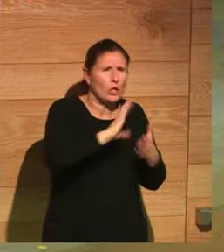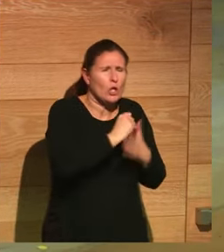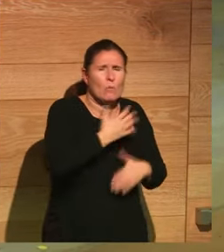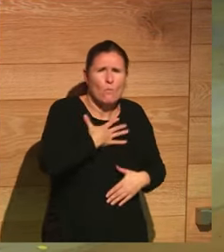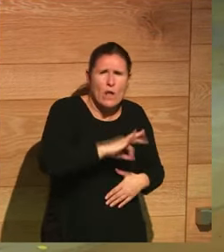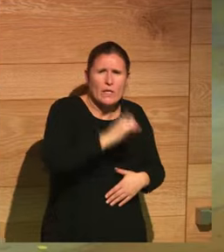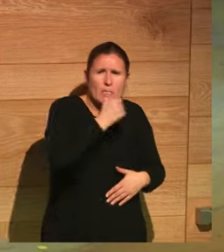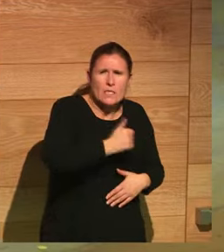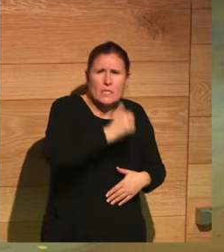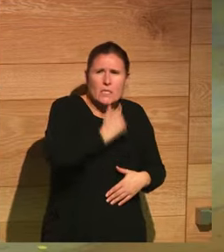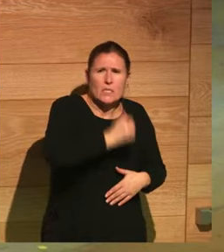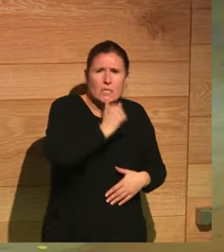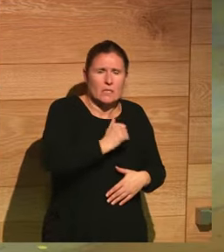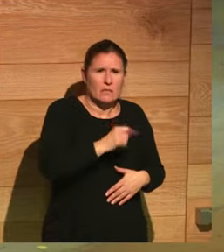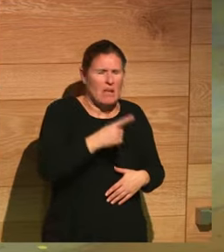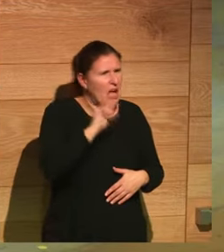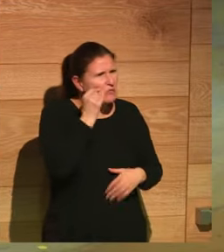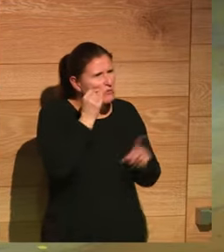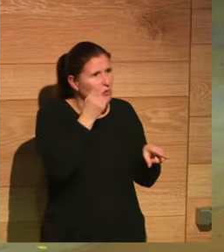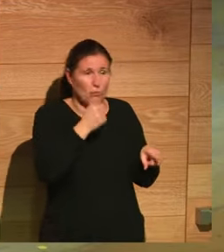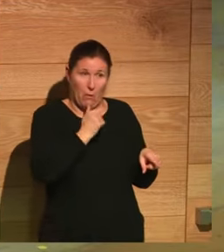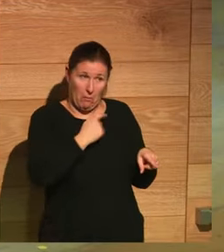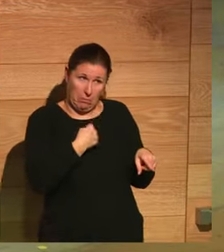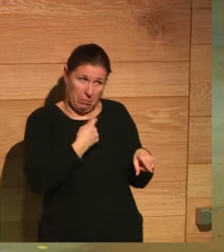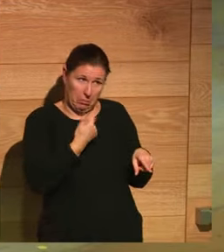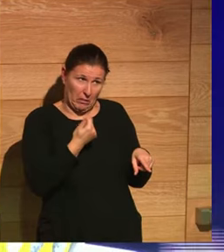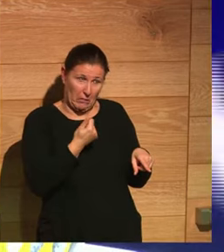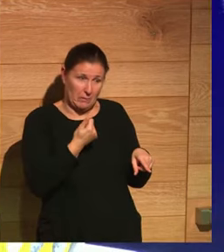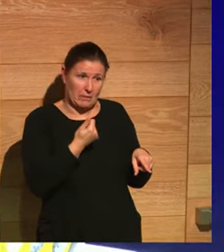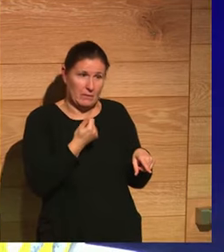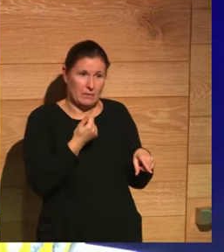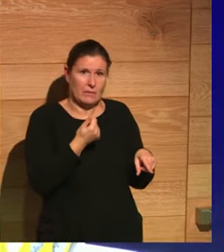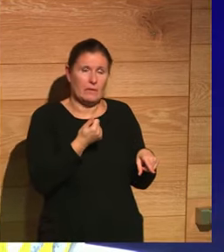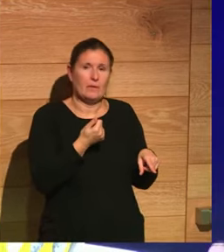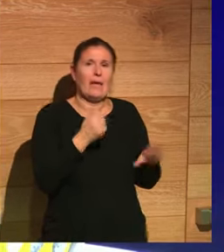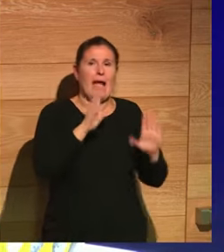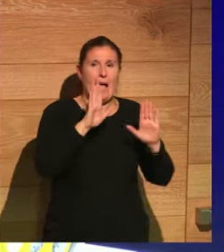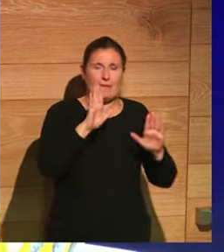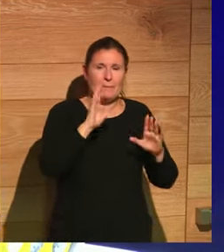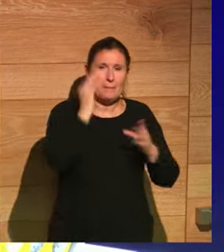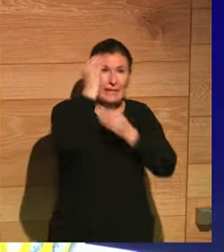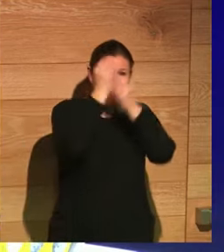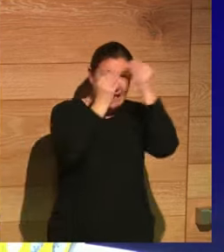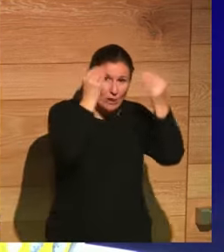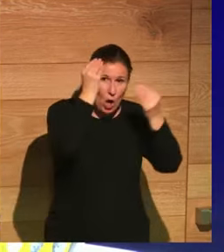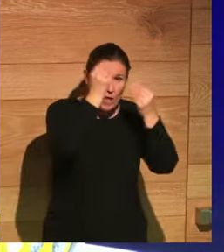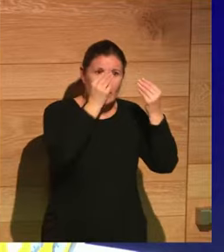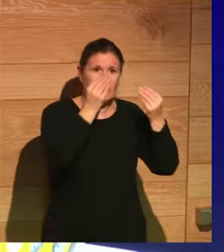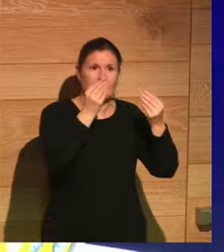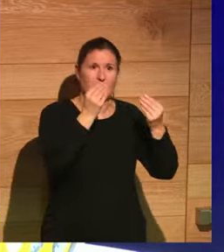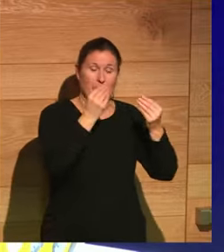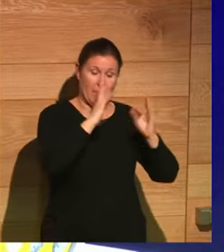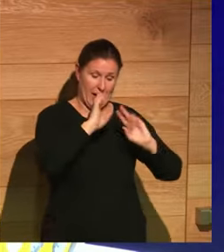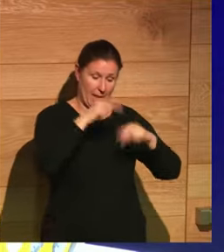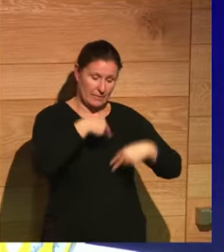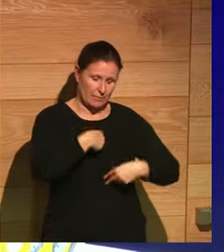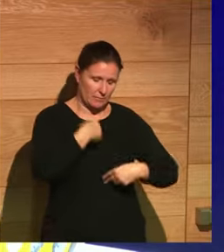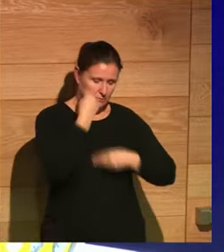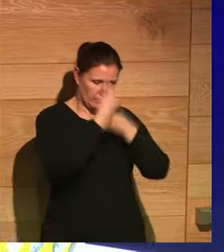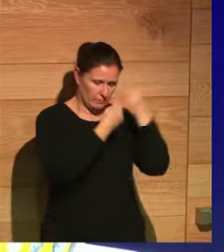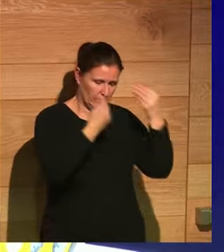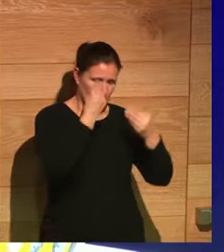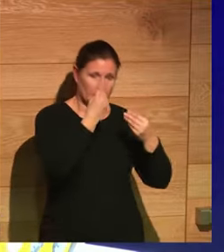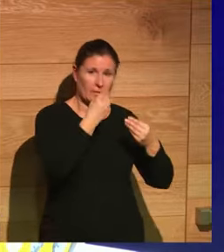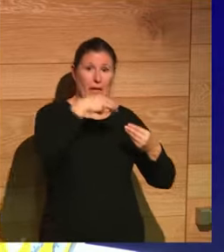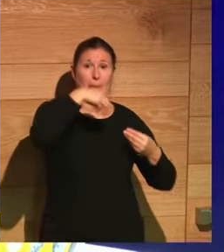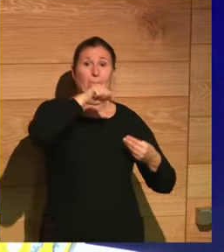soy de aguantar muy poco no tiene nada que ver claro en las meditaciones adse ipsum para sí mismo marco